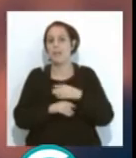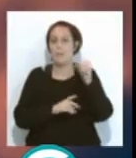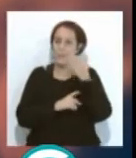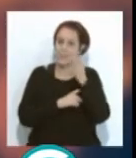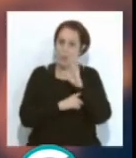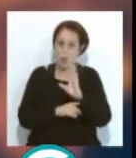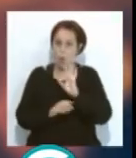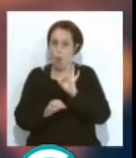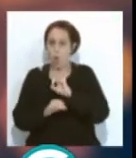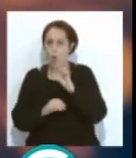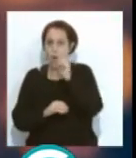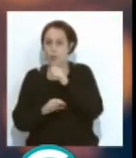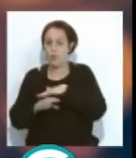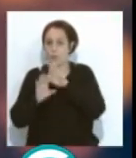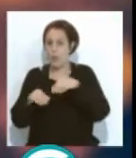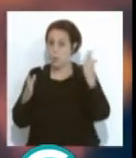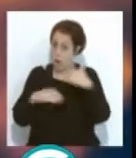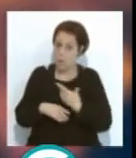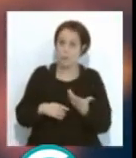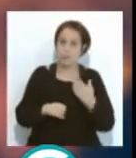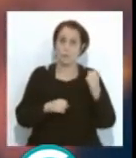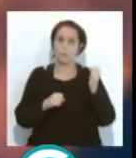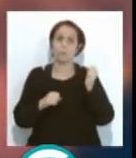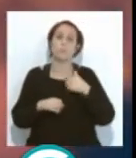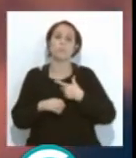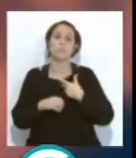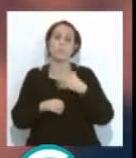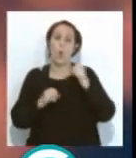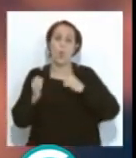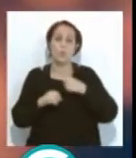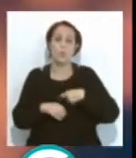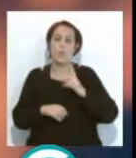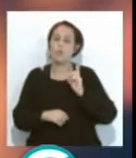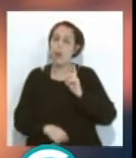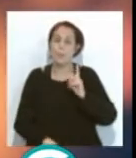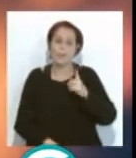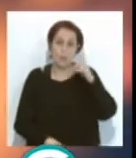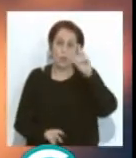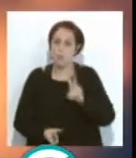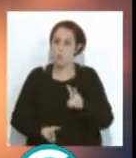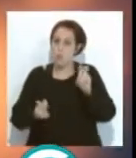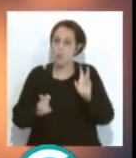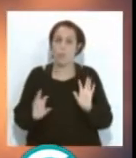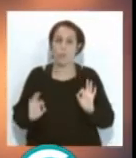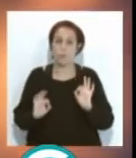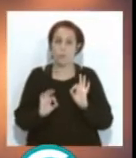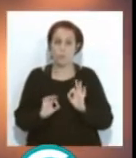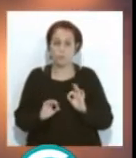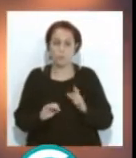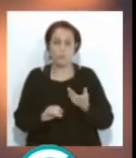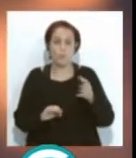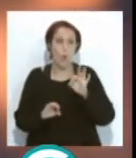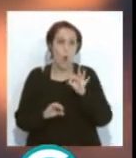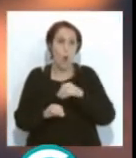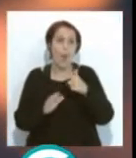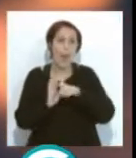presentación, pues que sea así en cuartos, en cuartos se concurse simplemente con… Con lo inédito. Con lo inédito, paso doble cuplé. O sin popurrí, que lo más